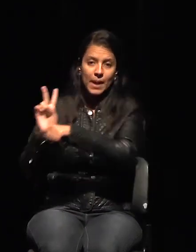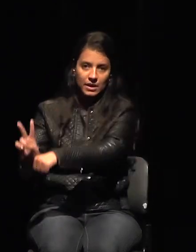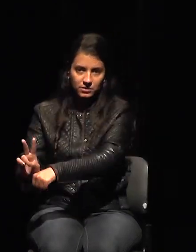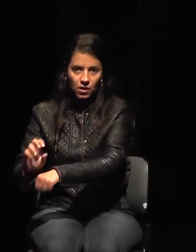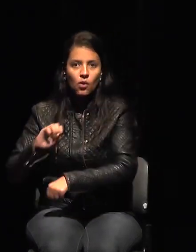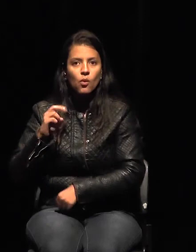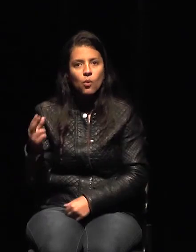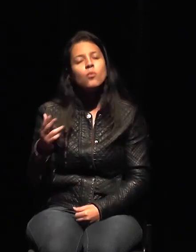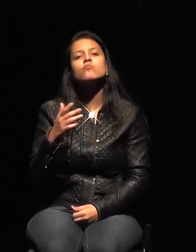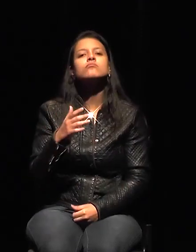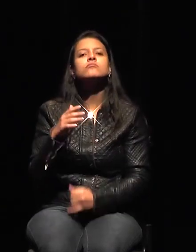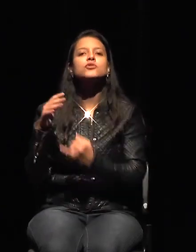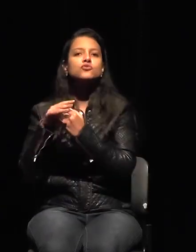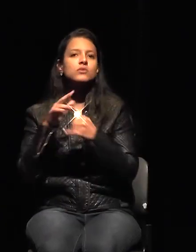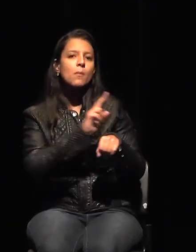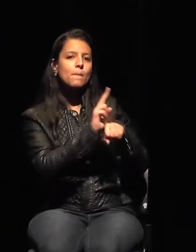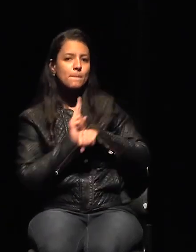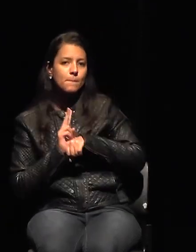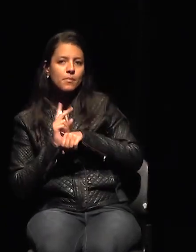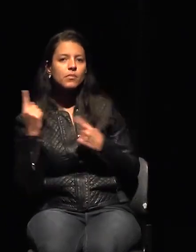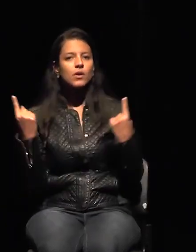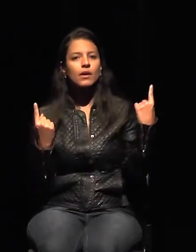específicas al respecto.